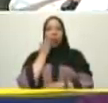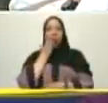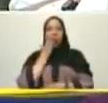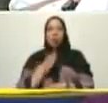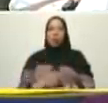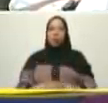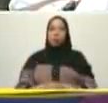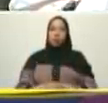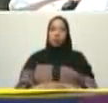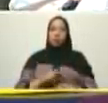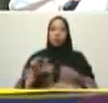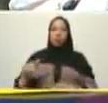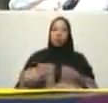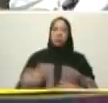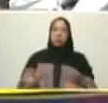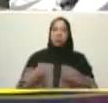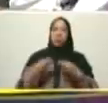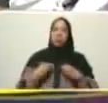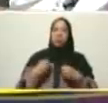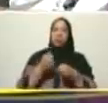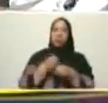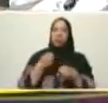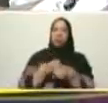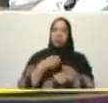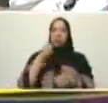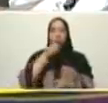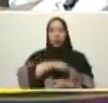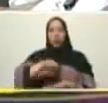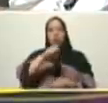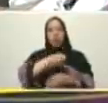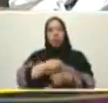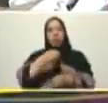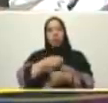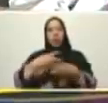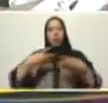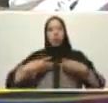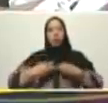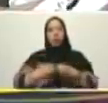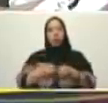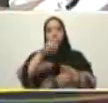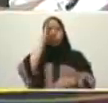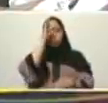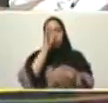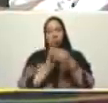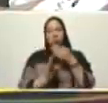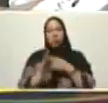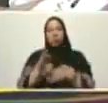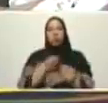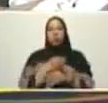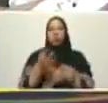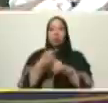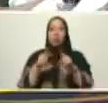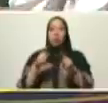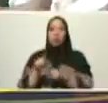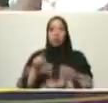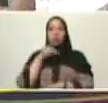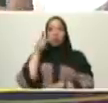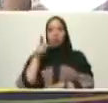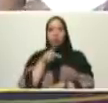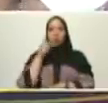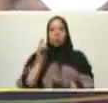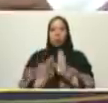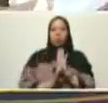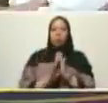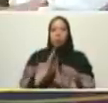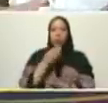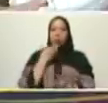nosotros también asumir la agenda del compromiso del acompañamiento permanente en función pues a las distintas políticas que estamos desarrollando